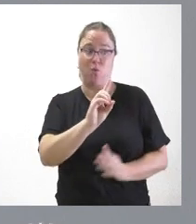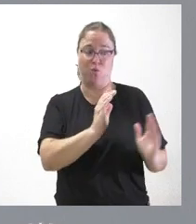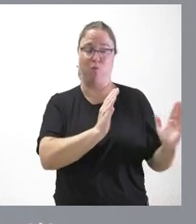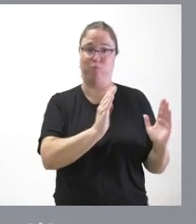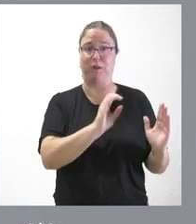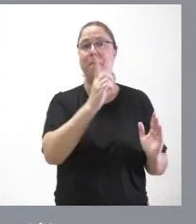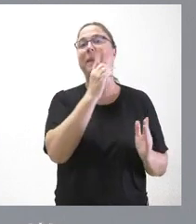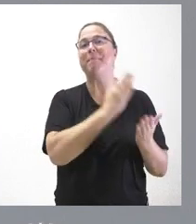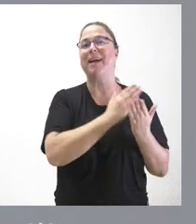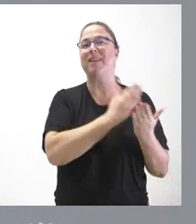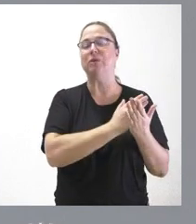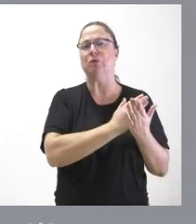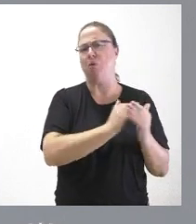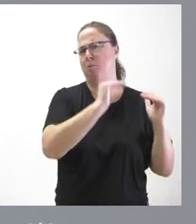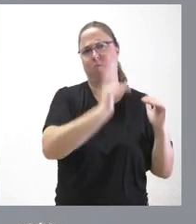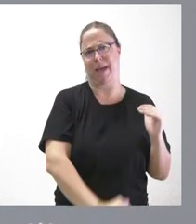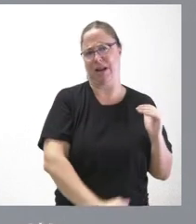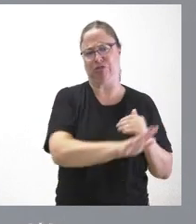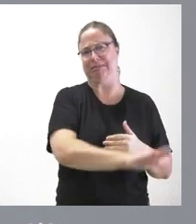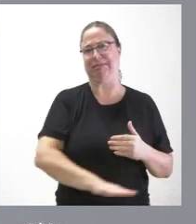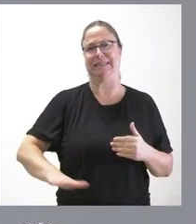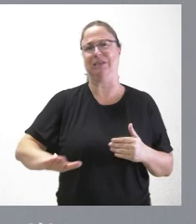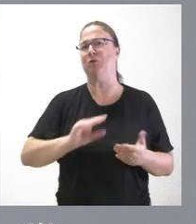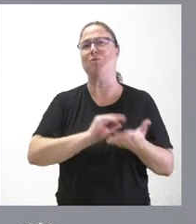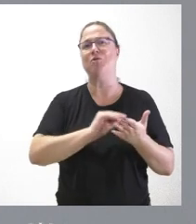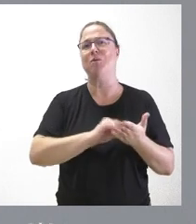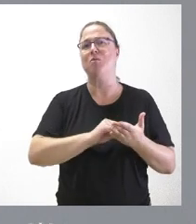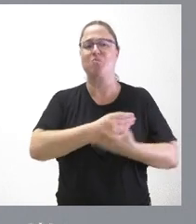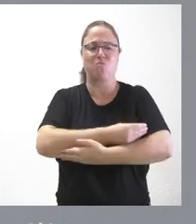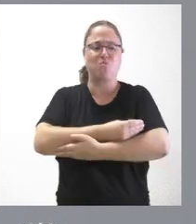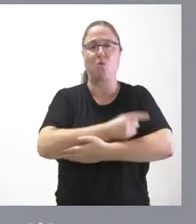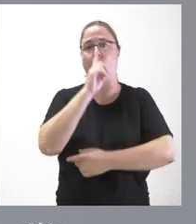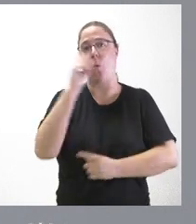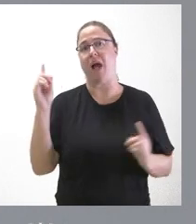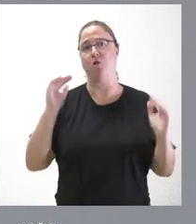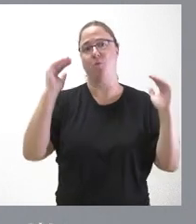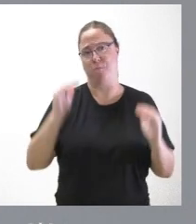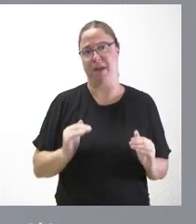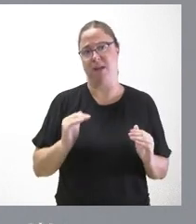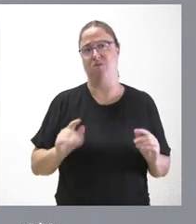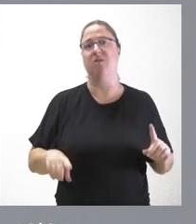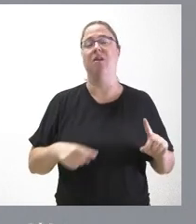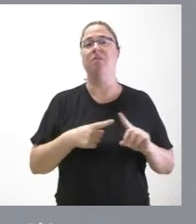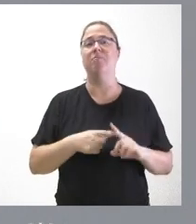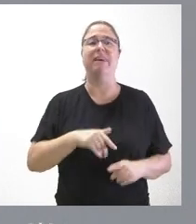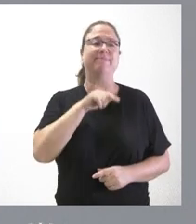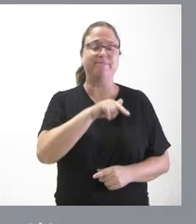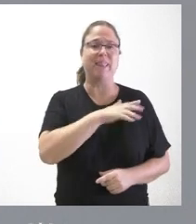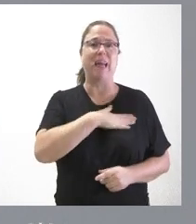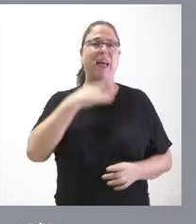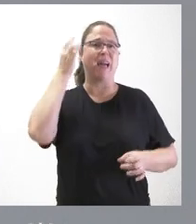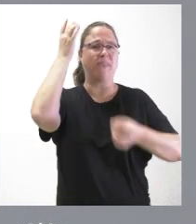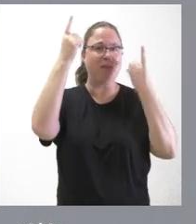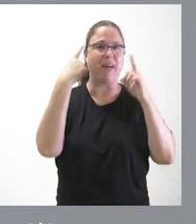entre cero y un año todavía sea más bajo. Estamos hablando de niños, en muchos casos, de menos de un año. Y que seguramente, pues lo que es las condiciones, actividades